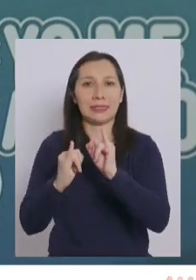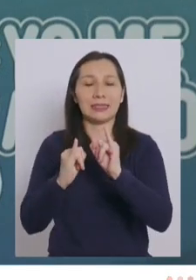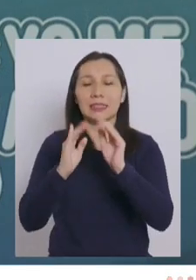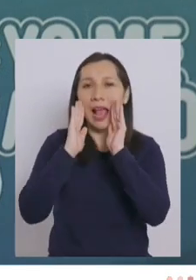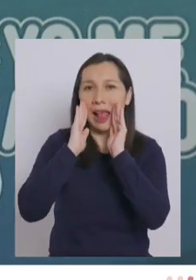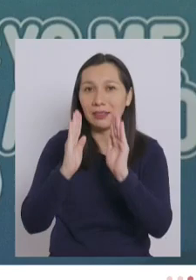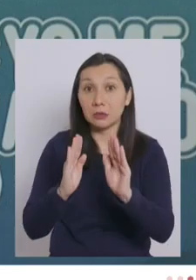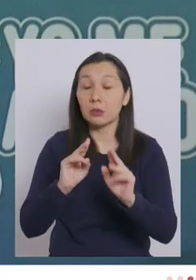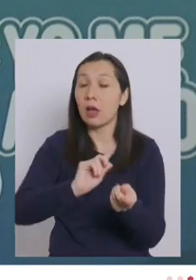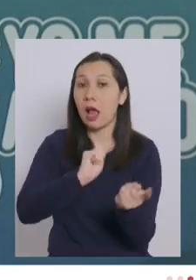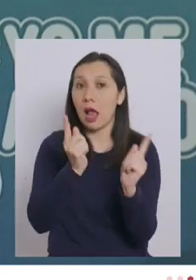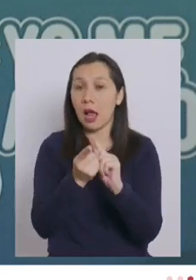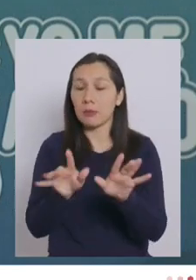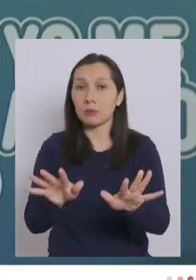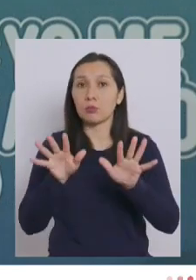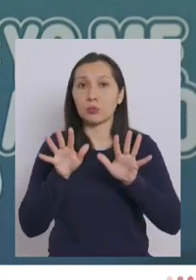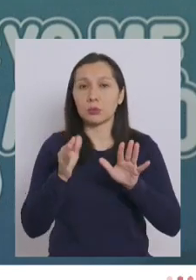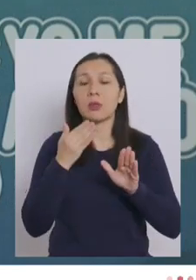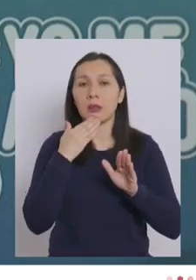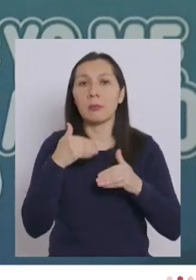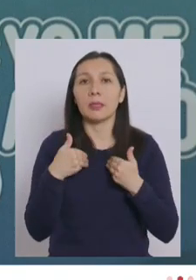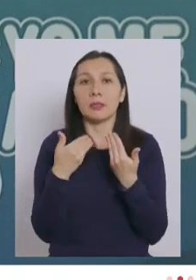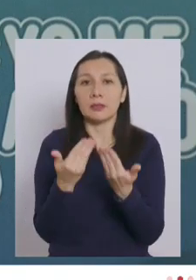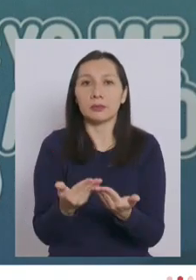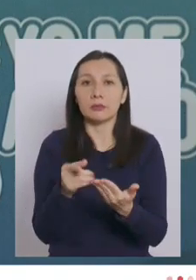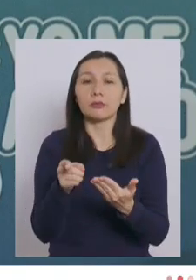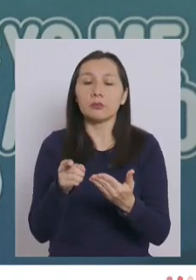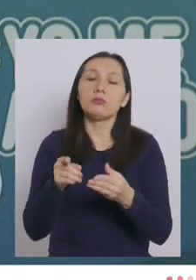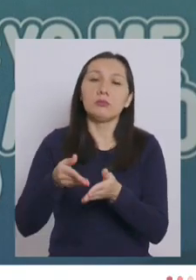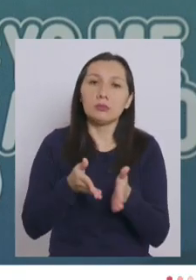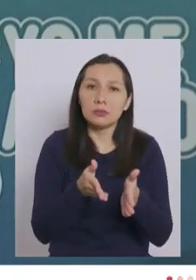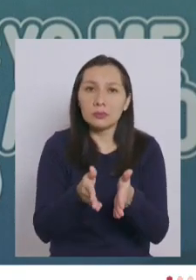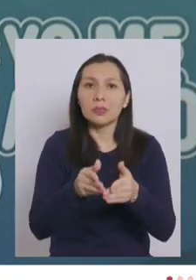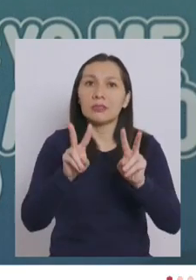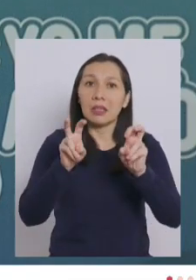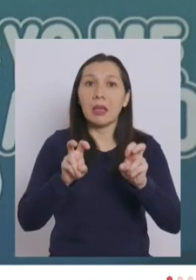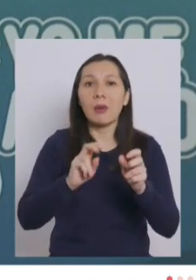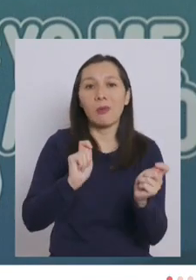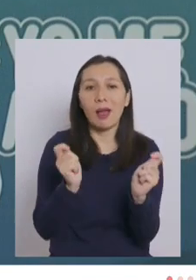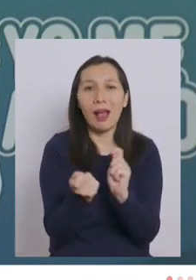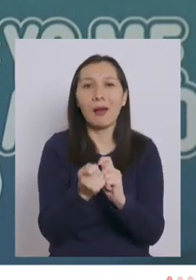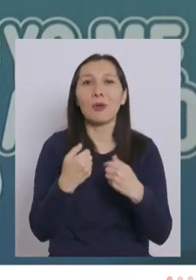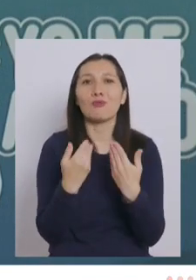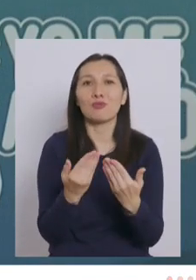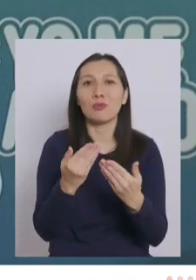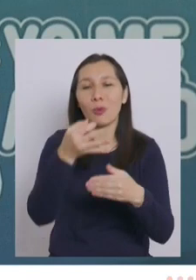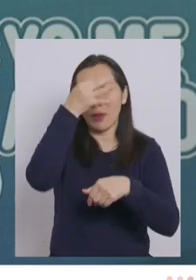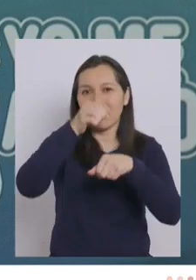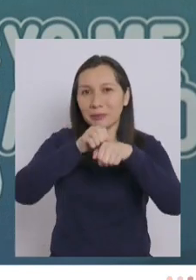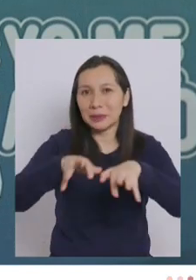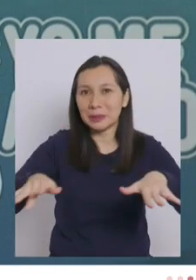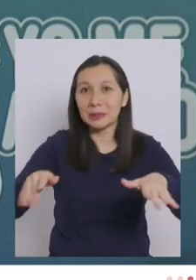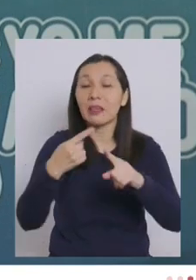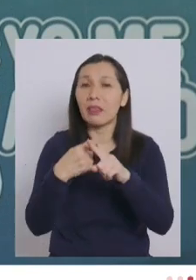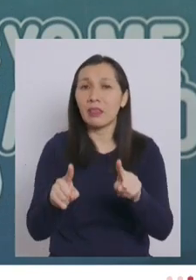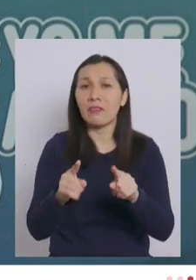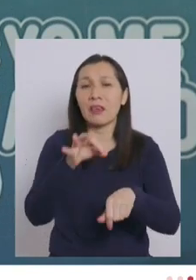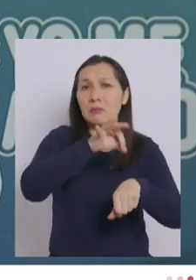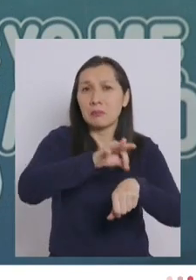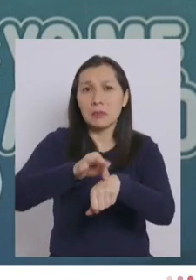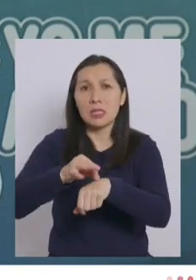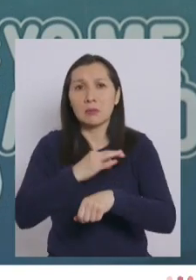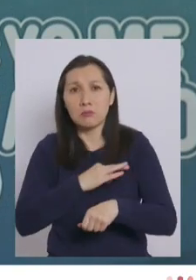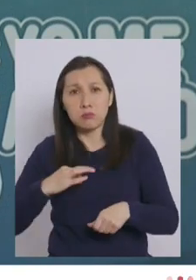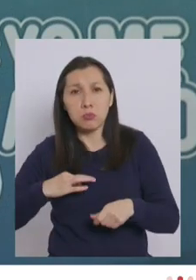impresionante que ha sido producido también e inducido por la pandemia. En diferentes especialidades tendremos